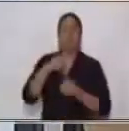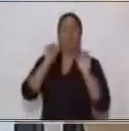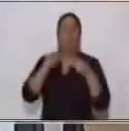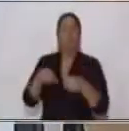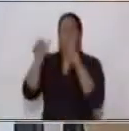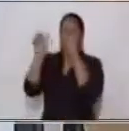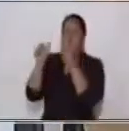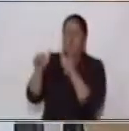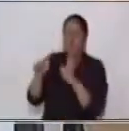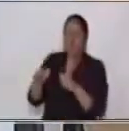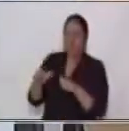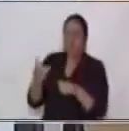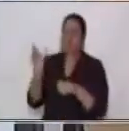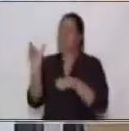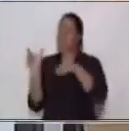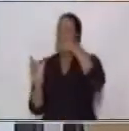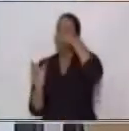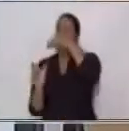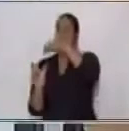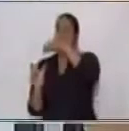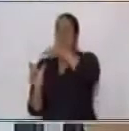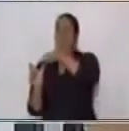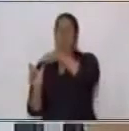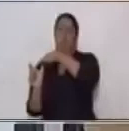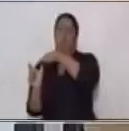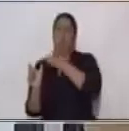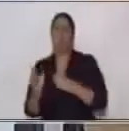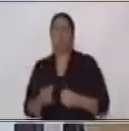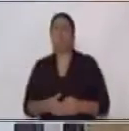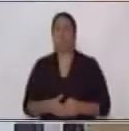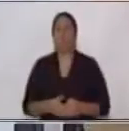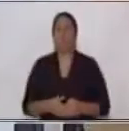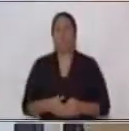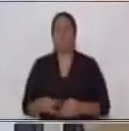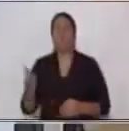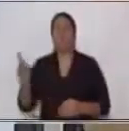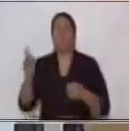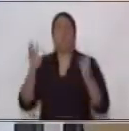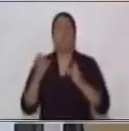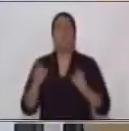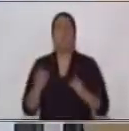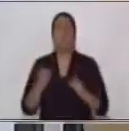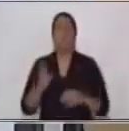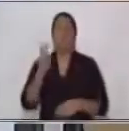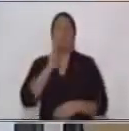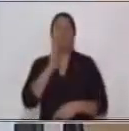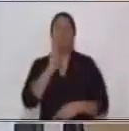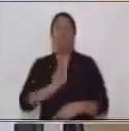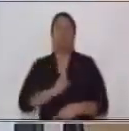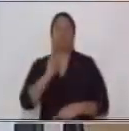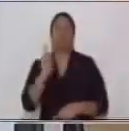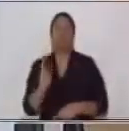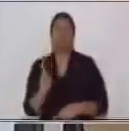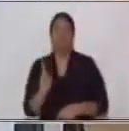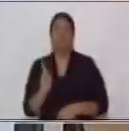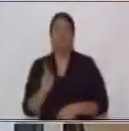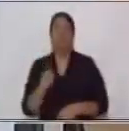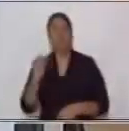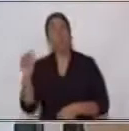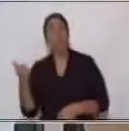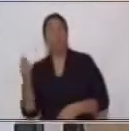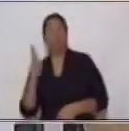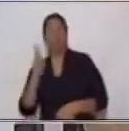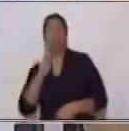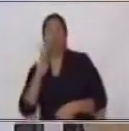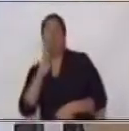predicado está formado por un por el verbo ser conjugado por un verbo en participio